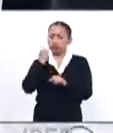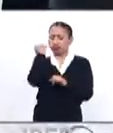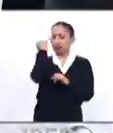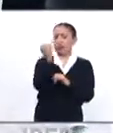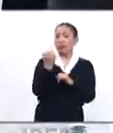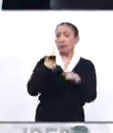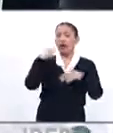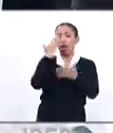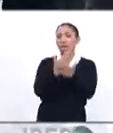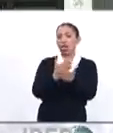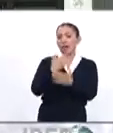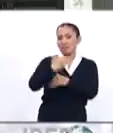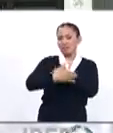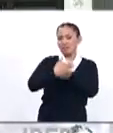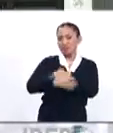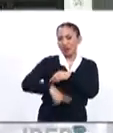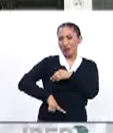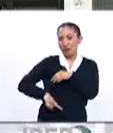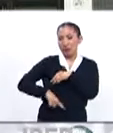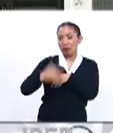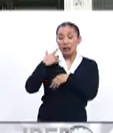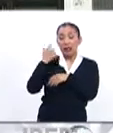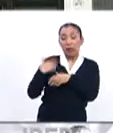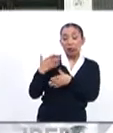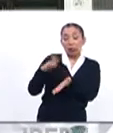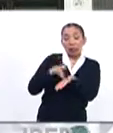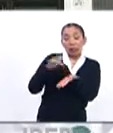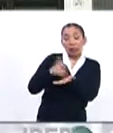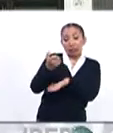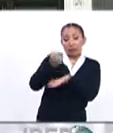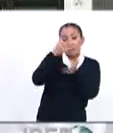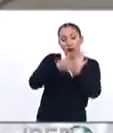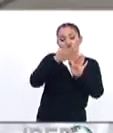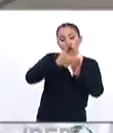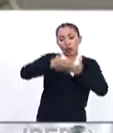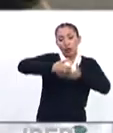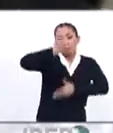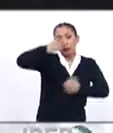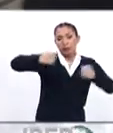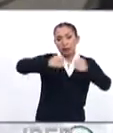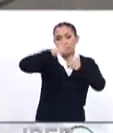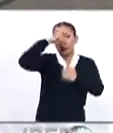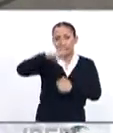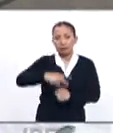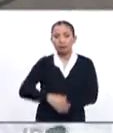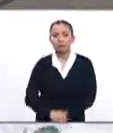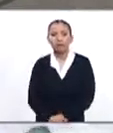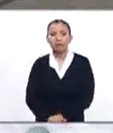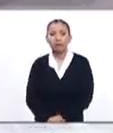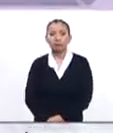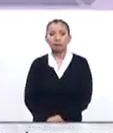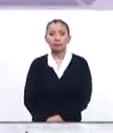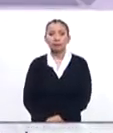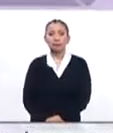por el cierre parcial de gobierno y la lucha por obtener fondos para la construcción del muro en la frontera con México.